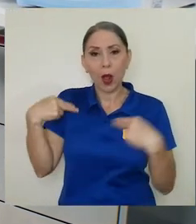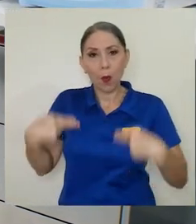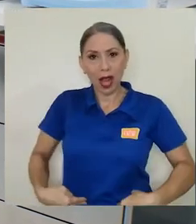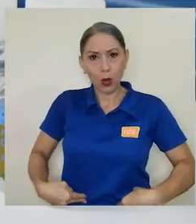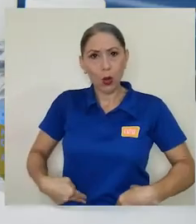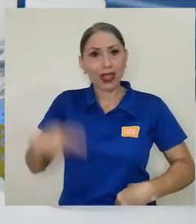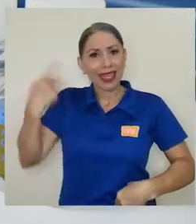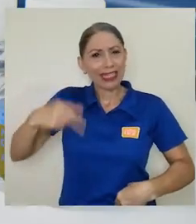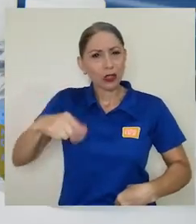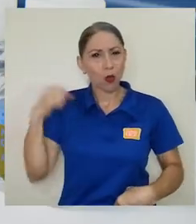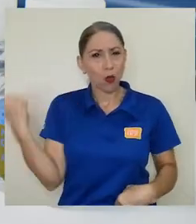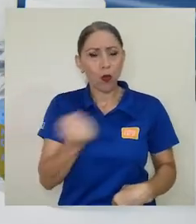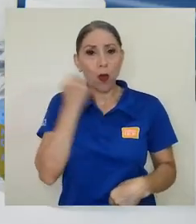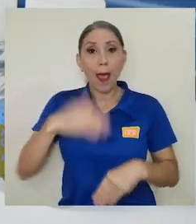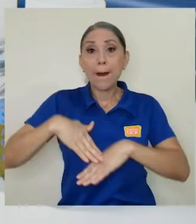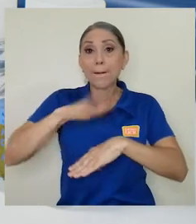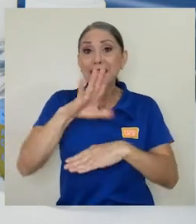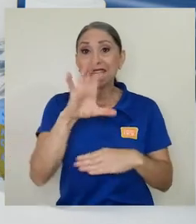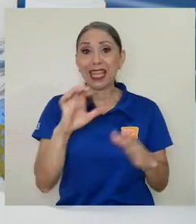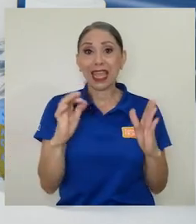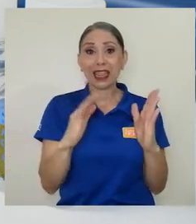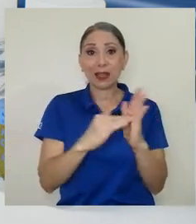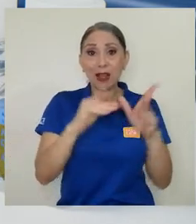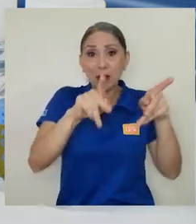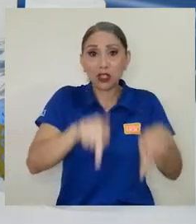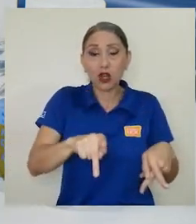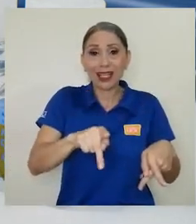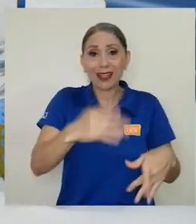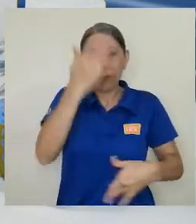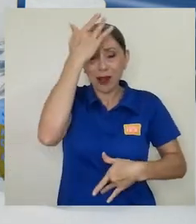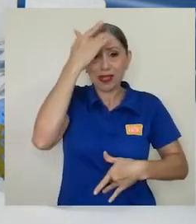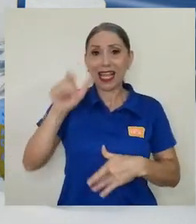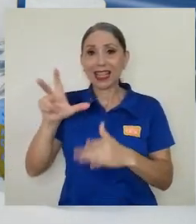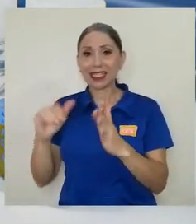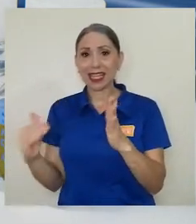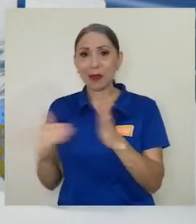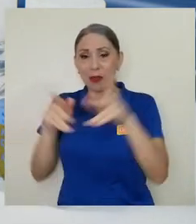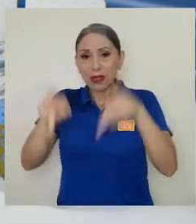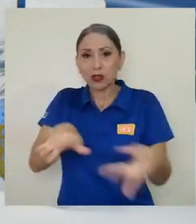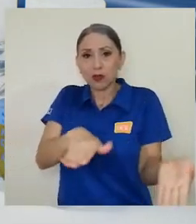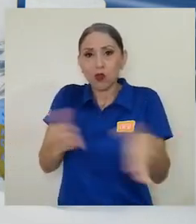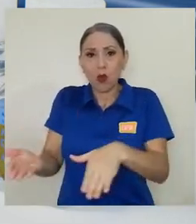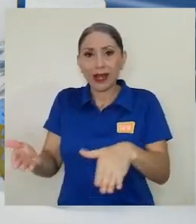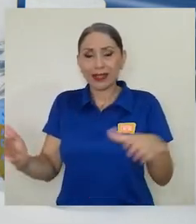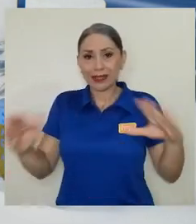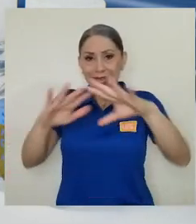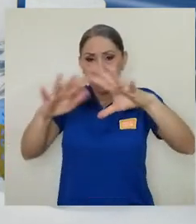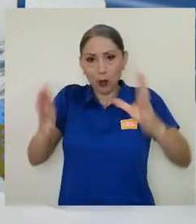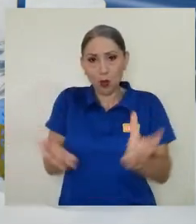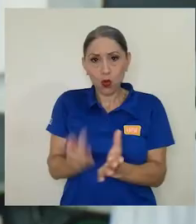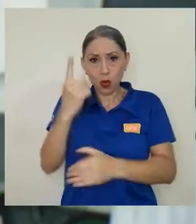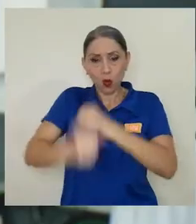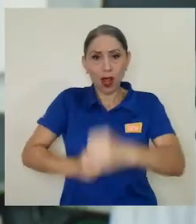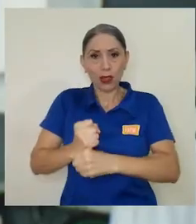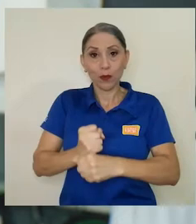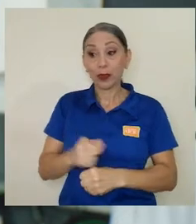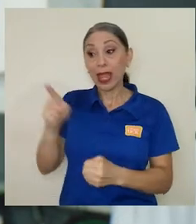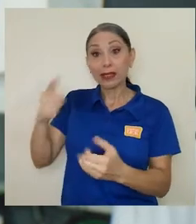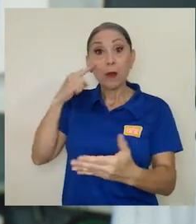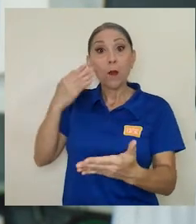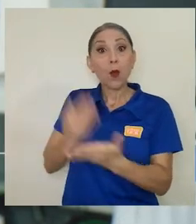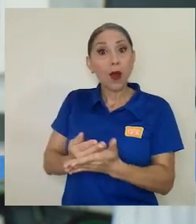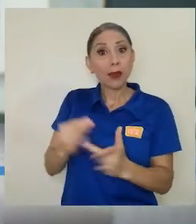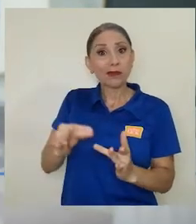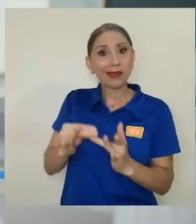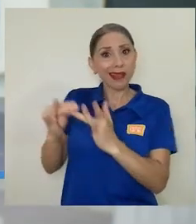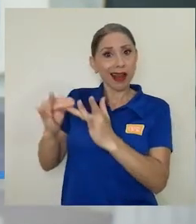de alto riesgo y genera más de 500.000 casos y 300.000 muertes anuales a nivel mundial. Bueno, la prueba de HPV-Oncotec